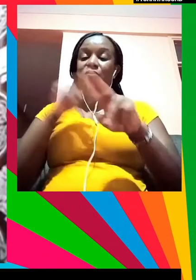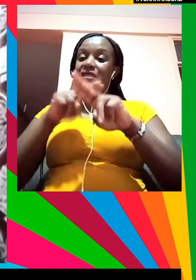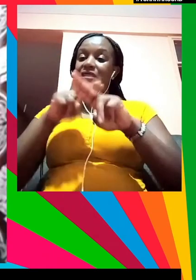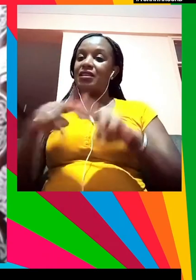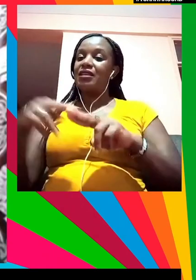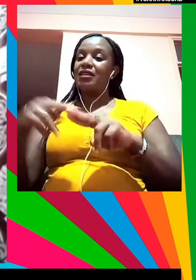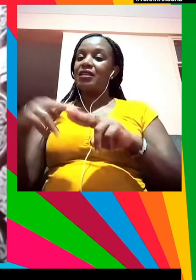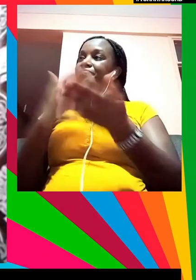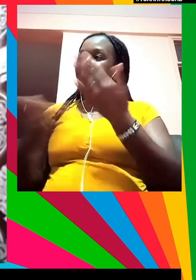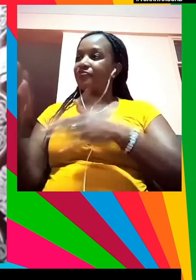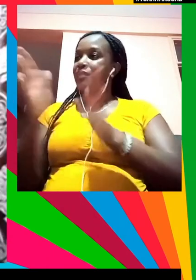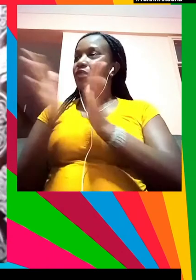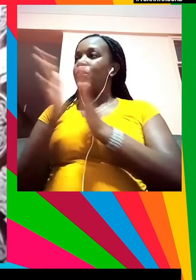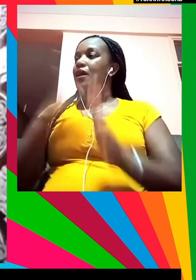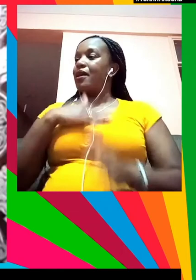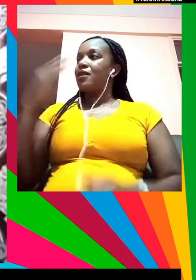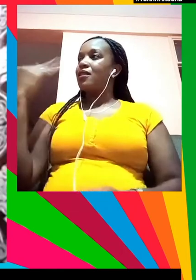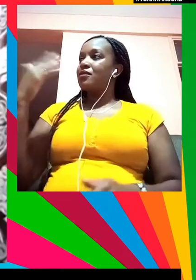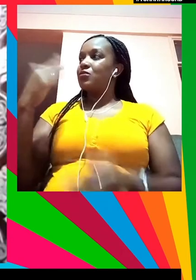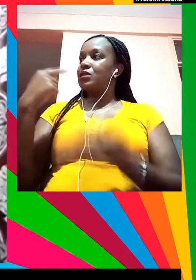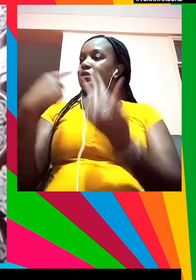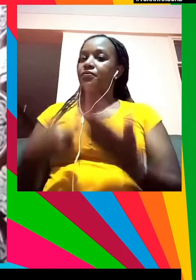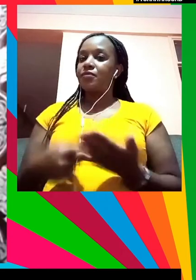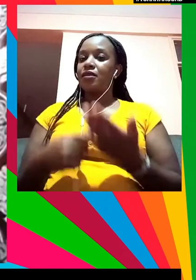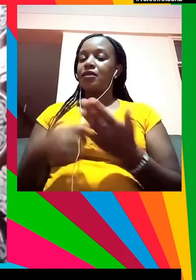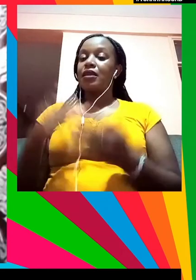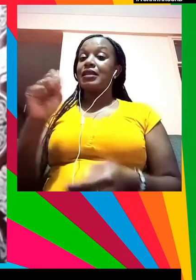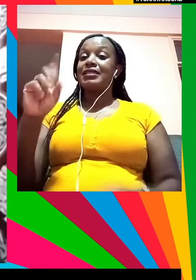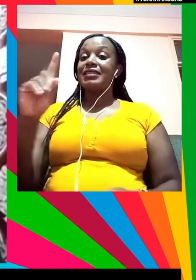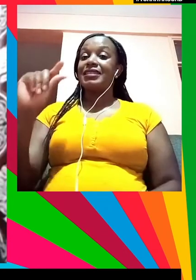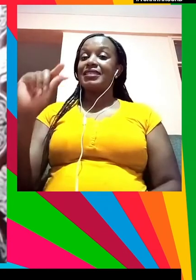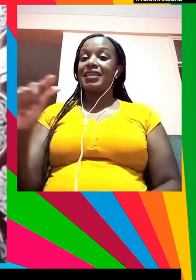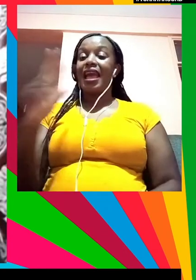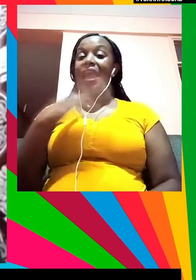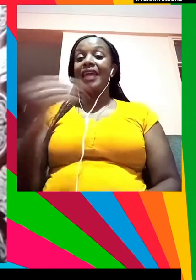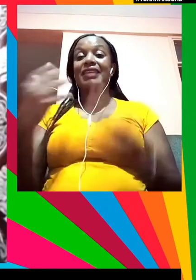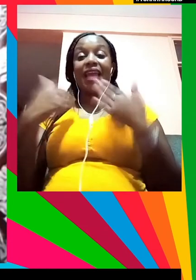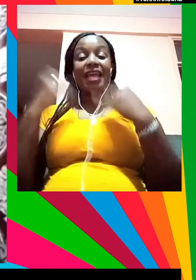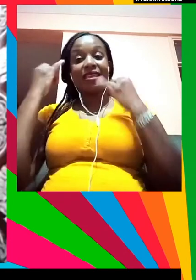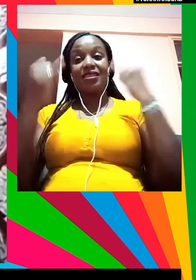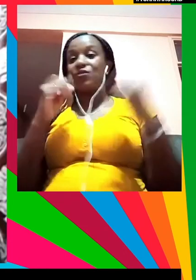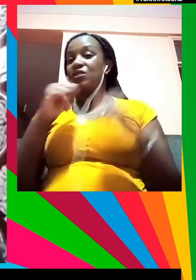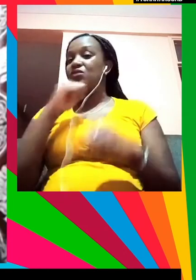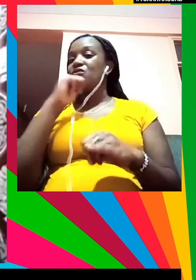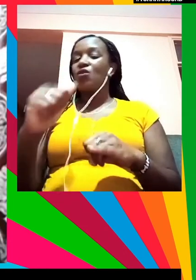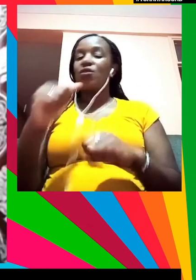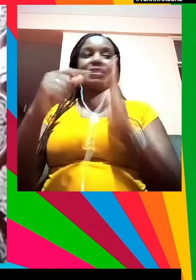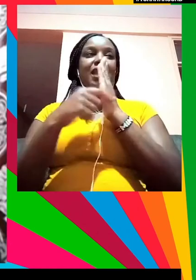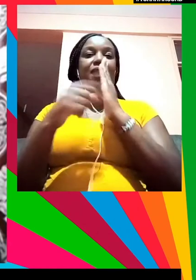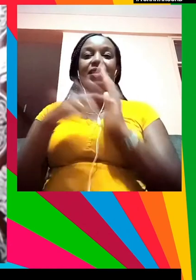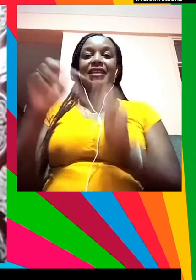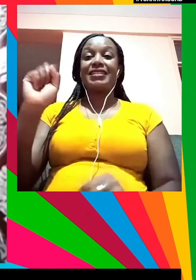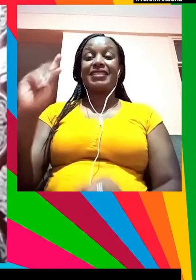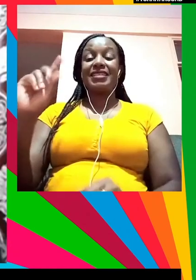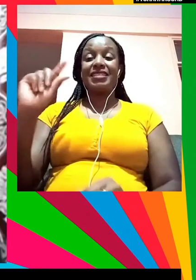recuerdo hablar con un profesor sobre los objetivos de desarrollo sostenible y él decía que el